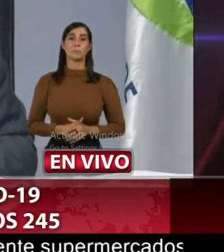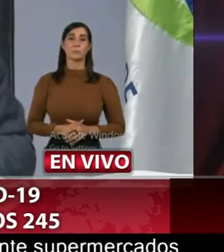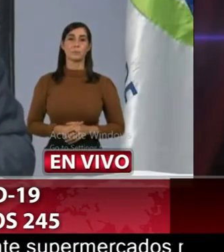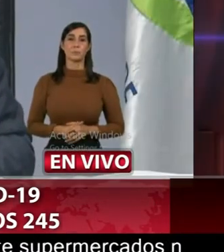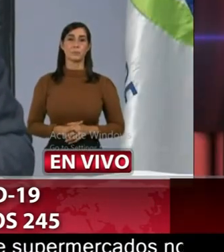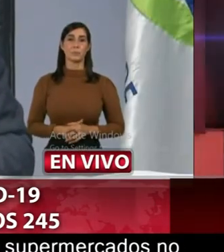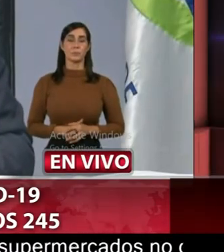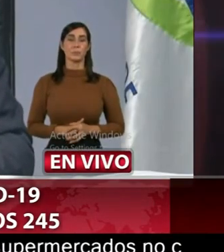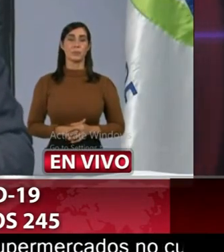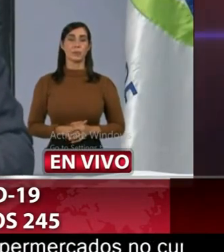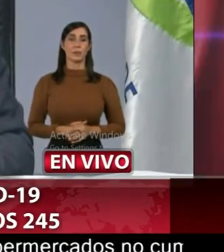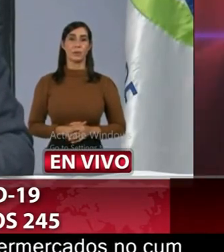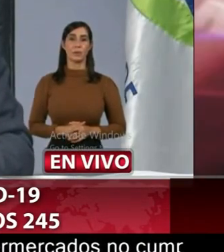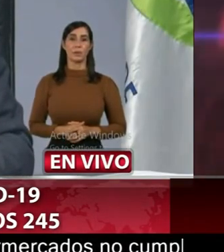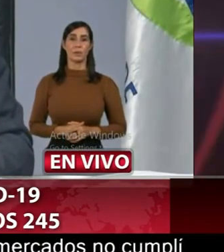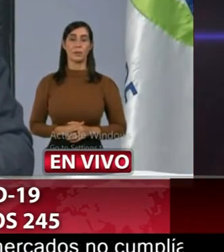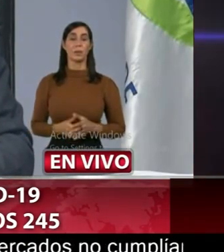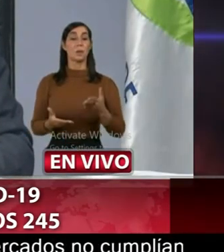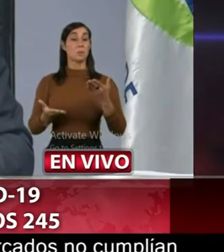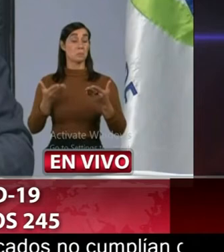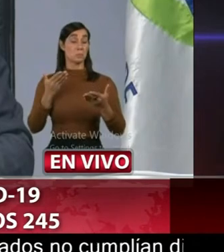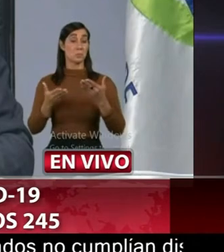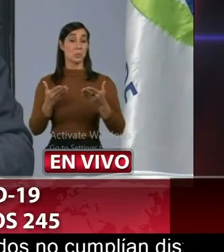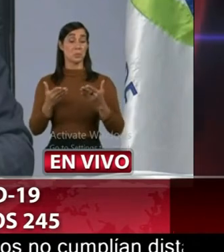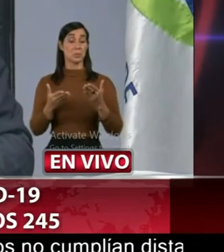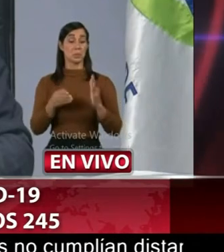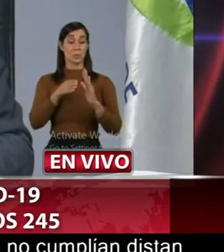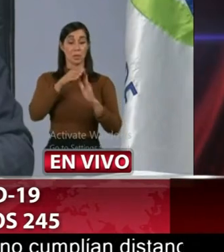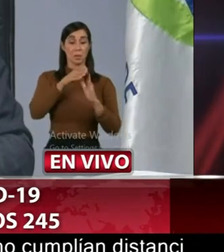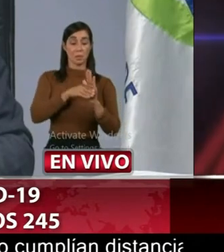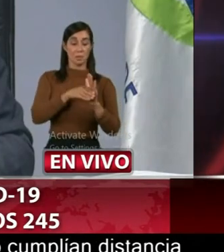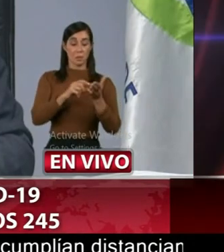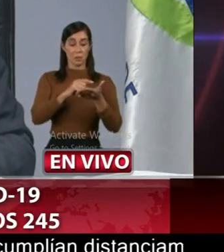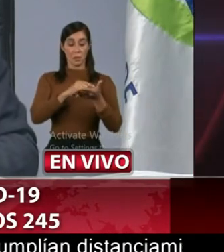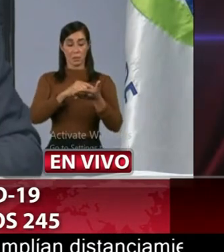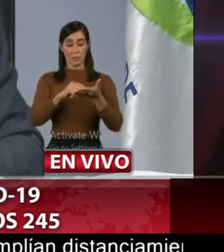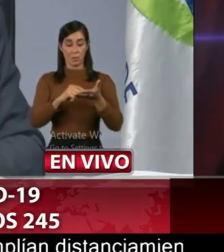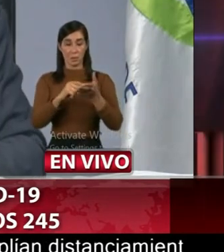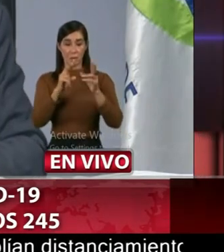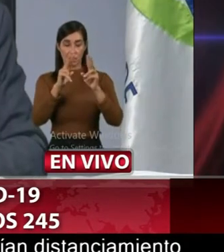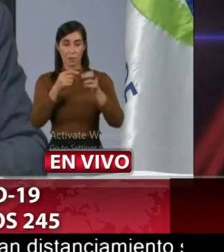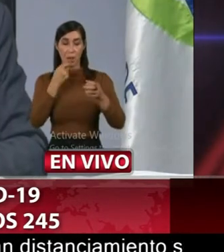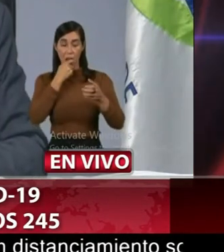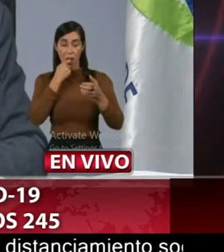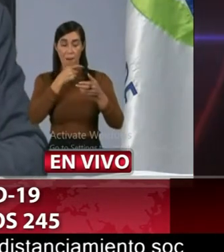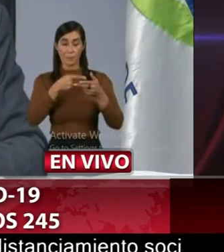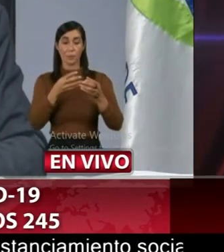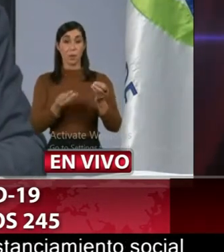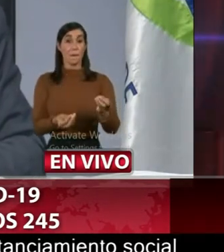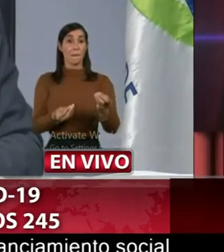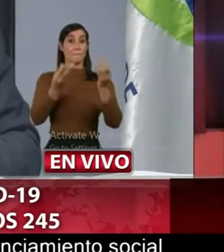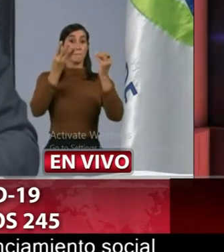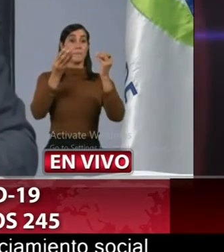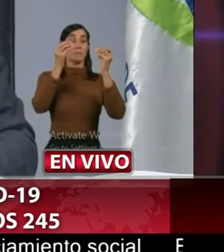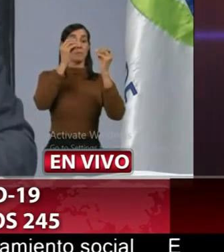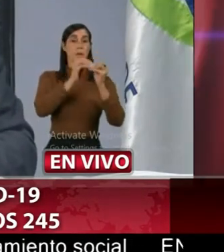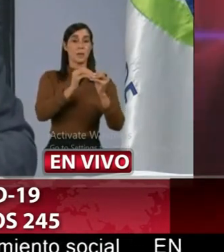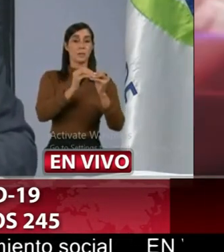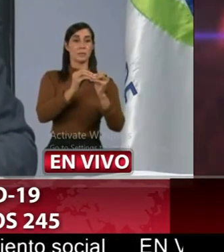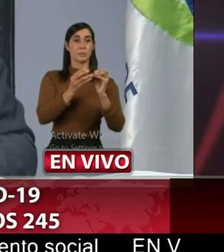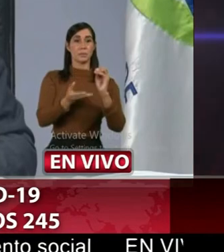pudiera ser que la baja del número de pruebas nos dé una cantidad menor porque a mayor prueba pues mayor